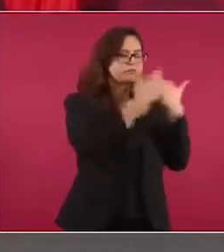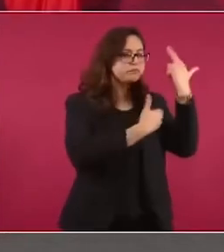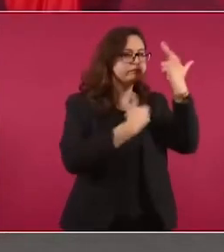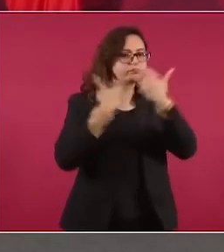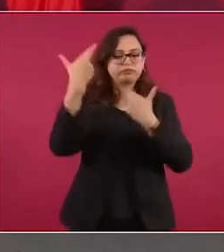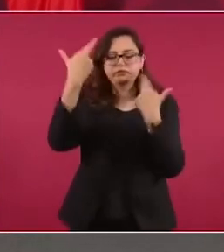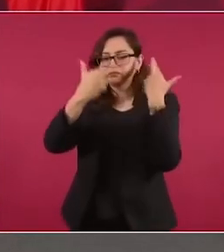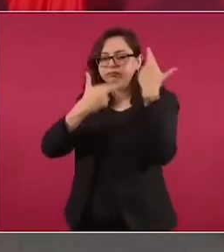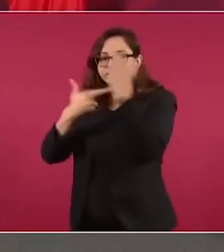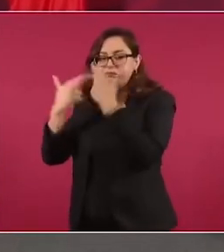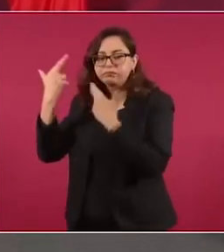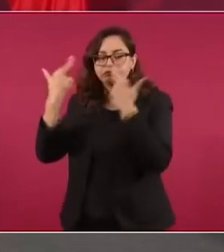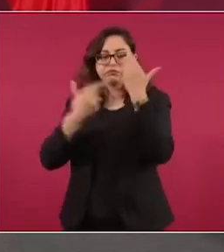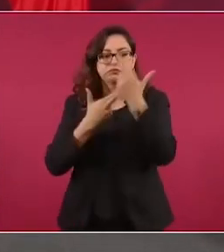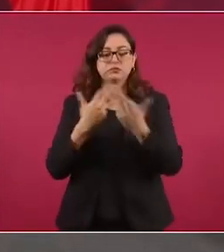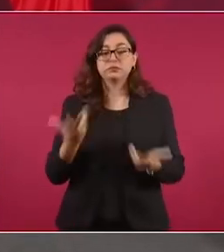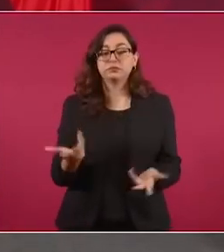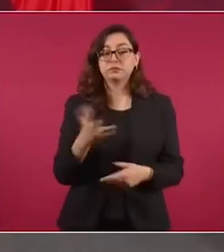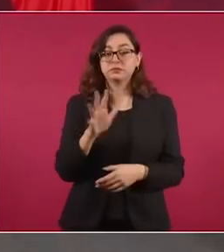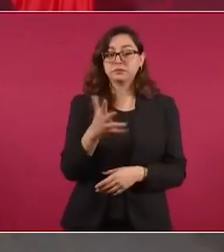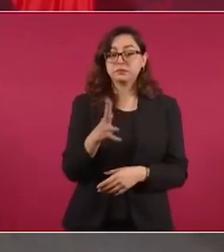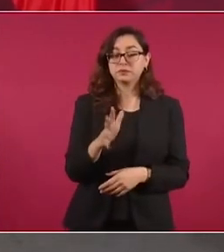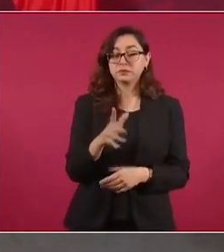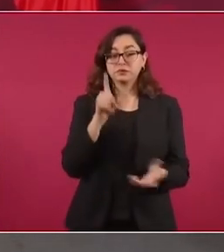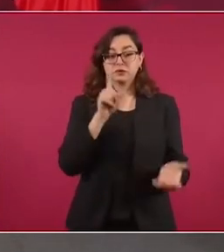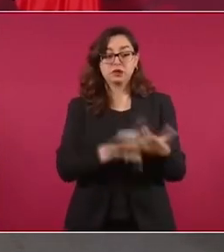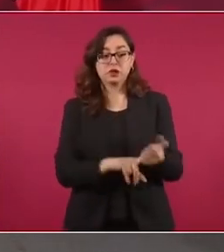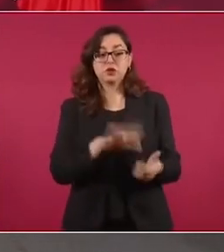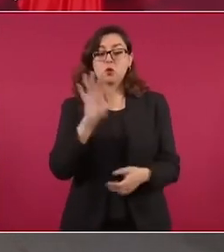como 40 mil empleos,